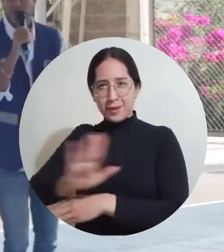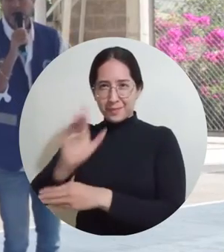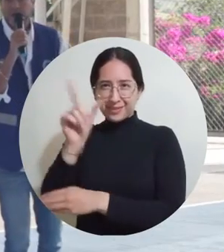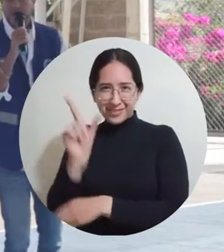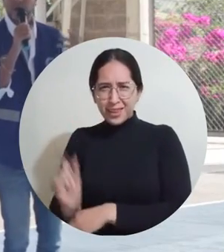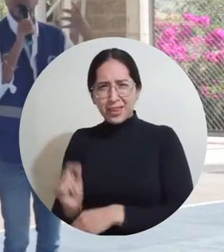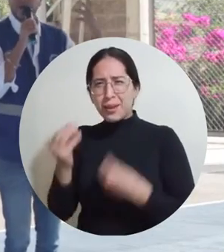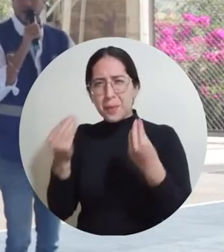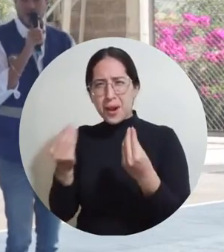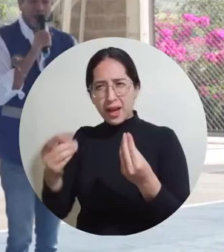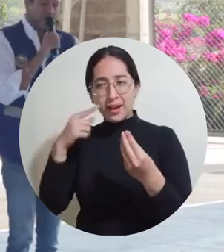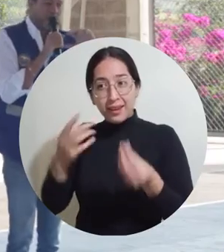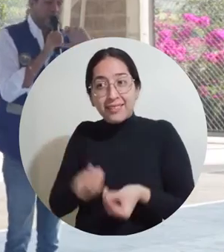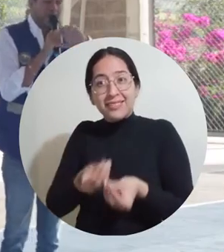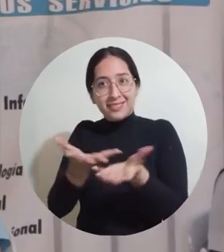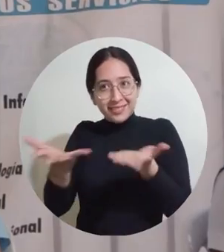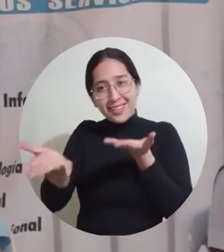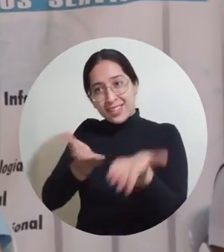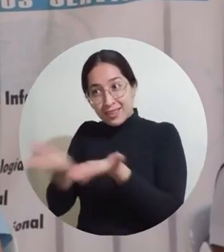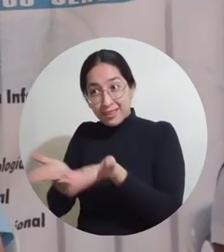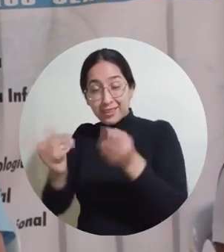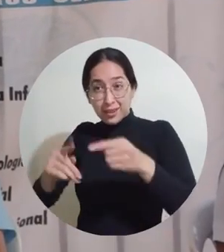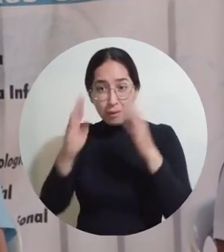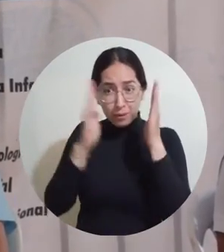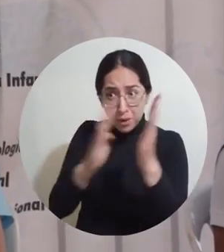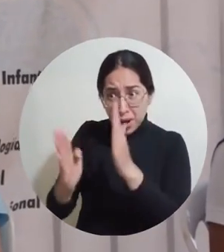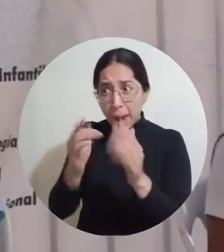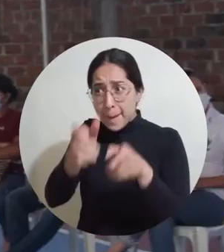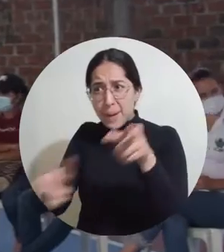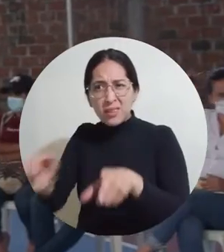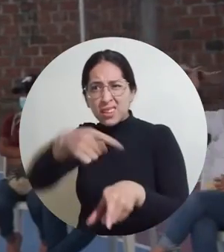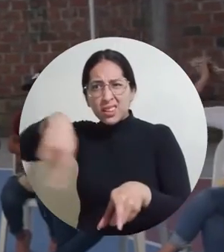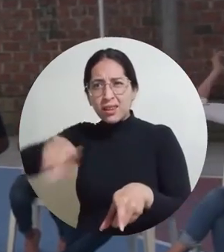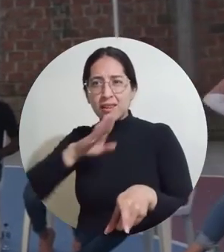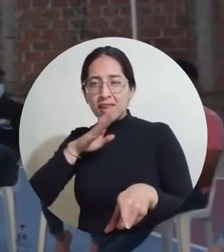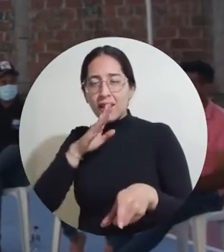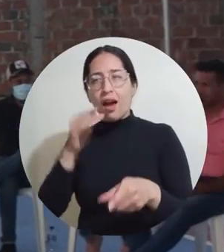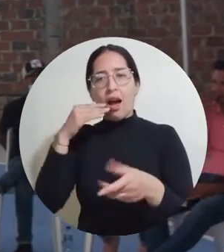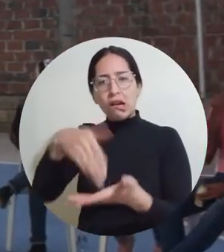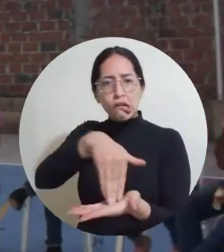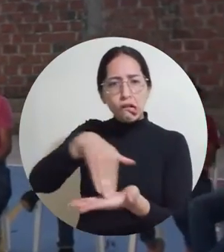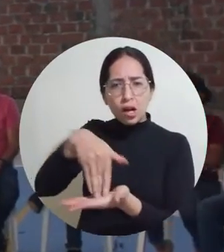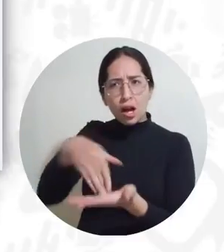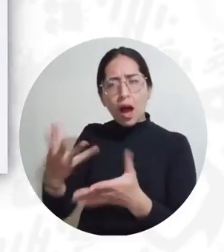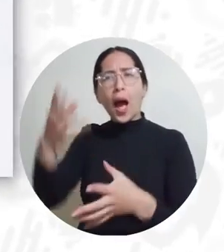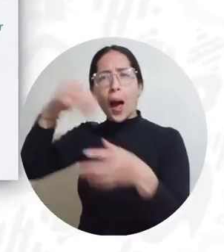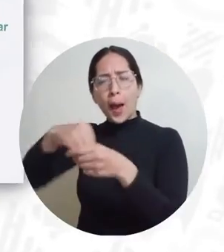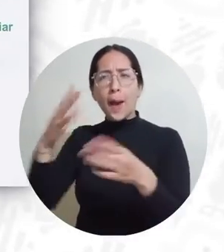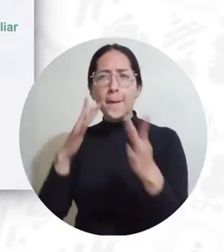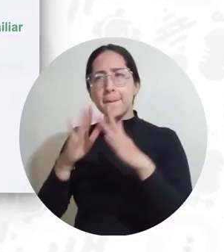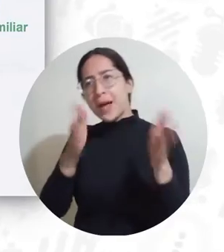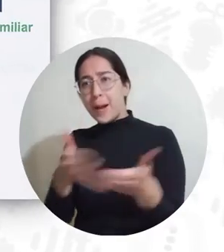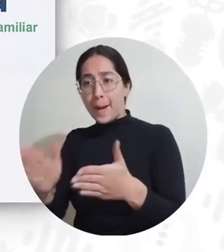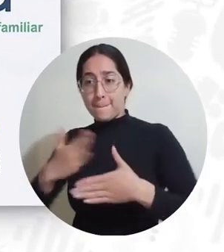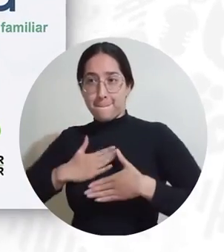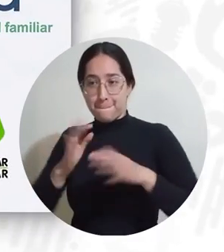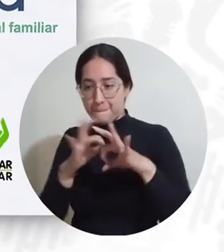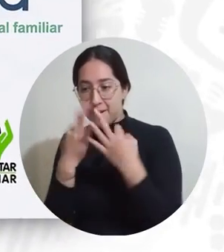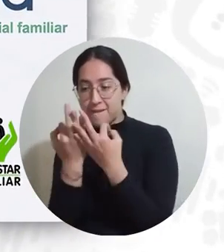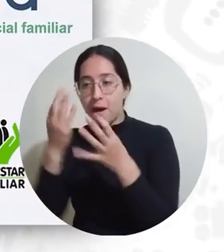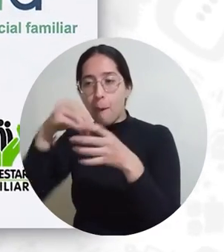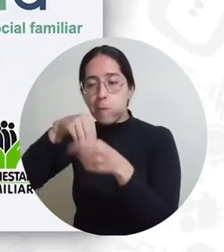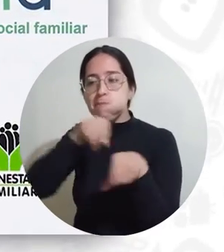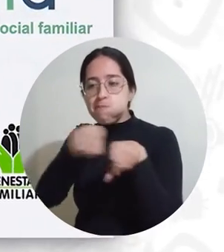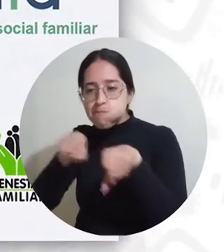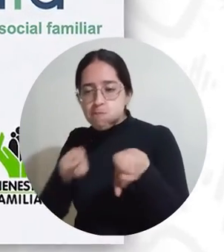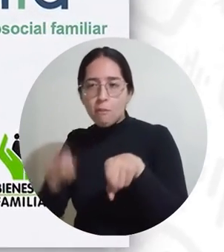Cesar para brindar acceso a servicios y rutas de atención a población vulnerable en el marco del programa Mi Familia con el acompañamiento de